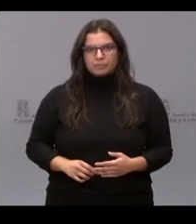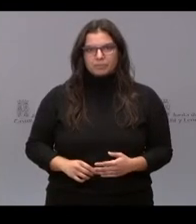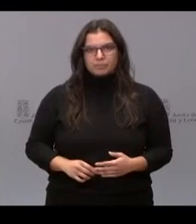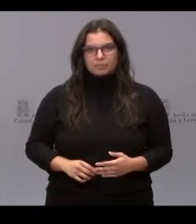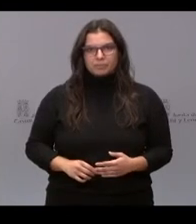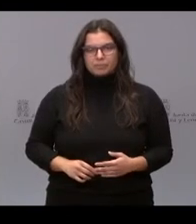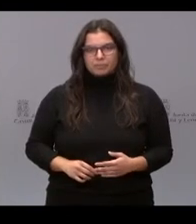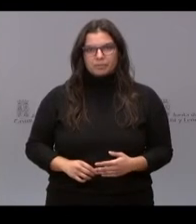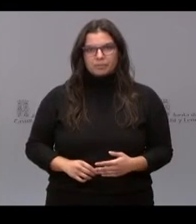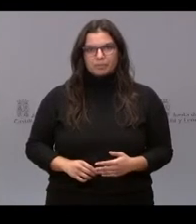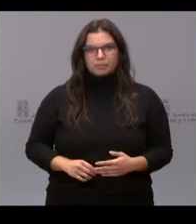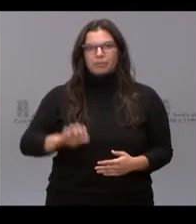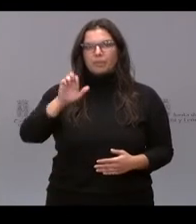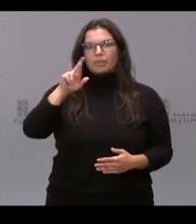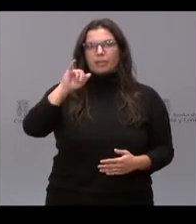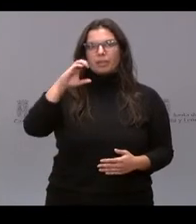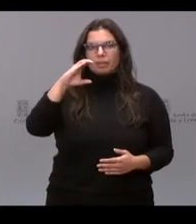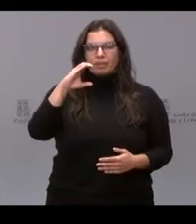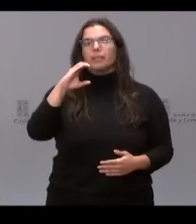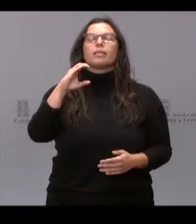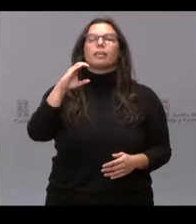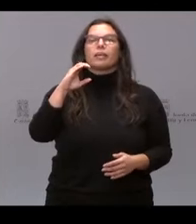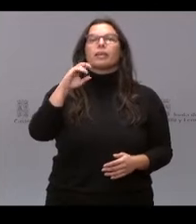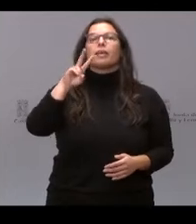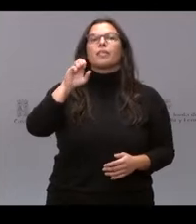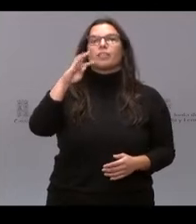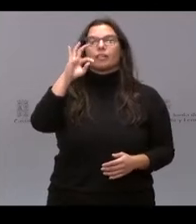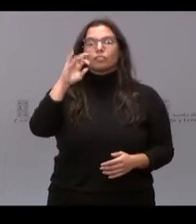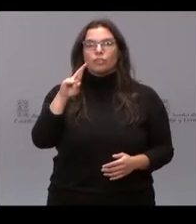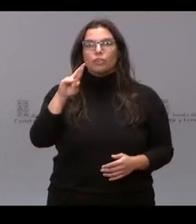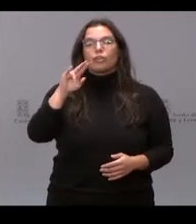Eric Junior Víctor Rodríguez